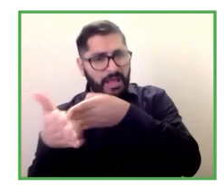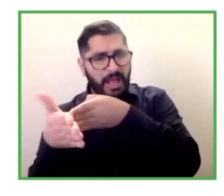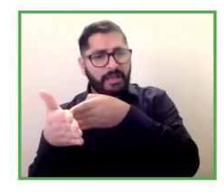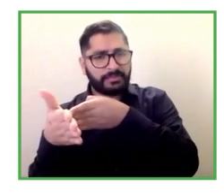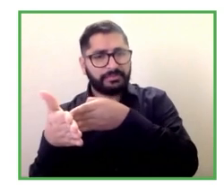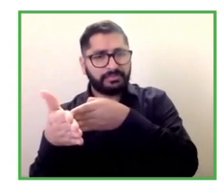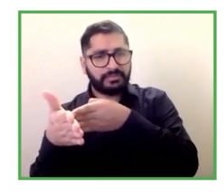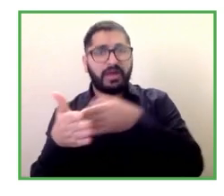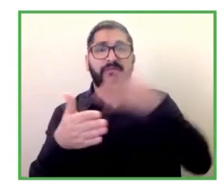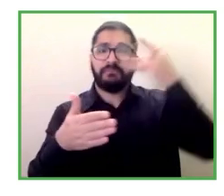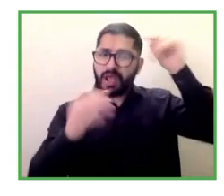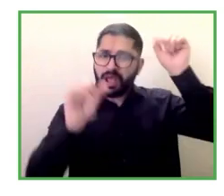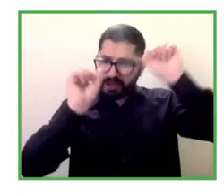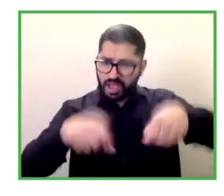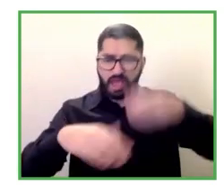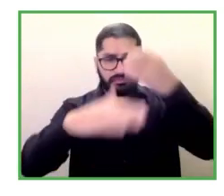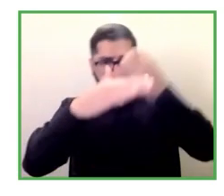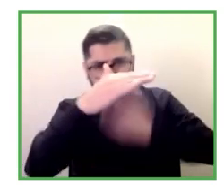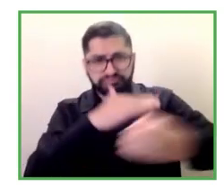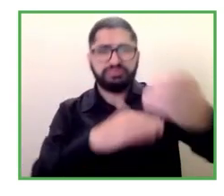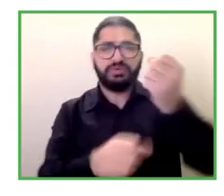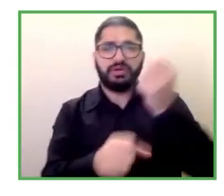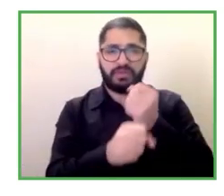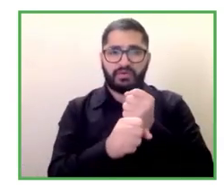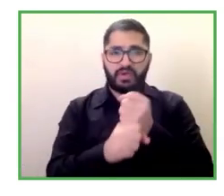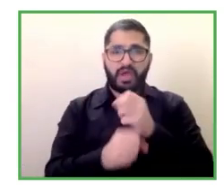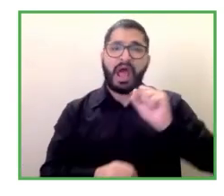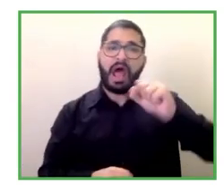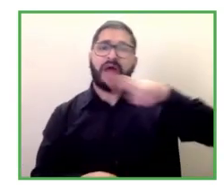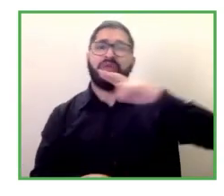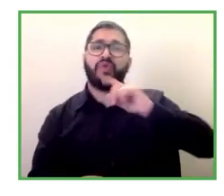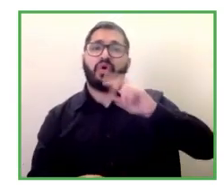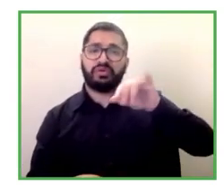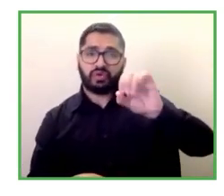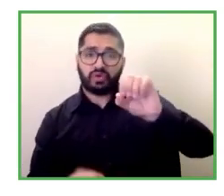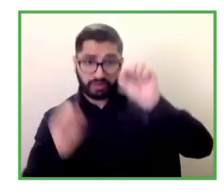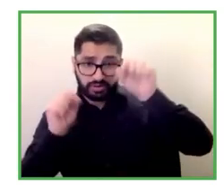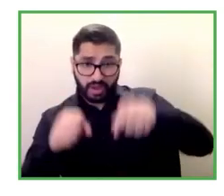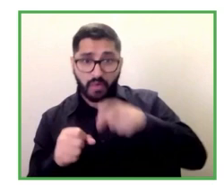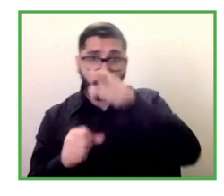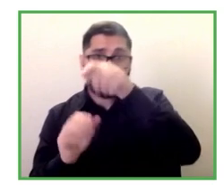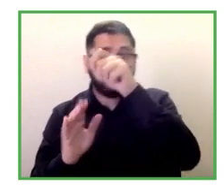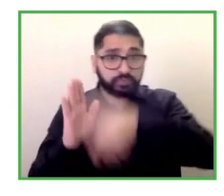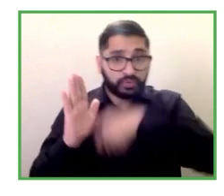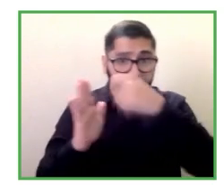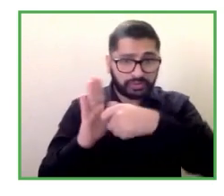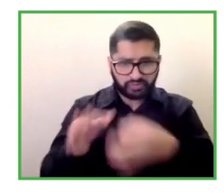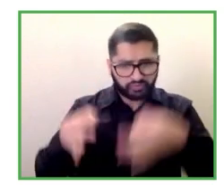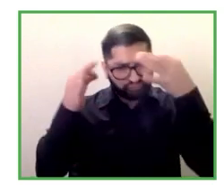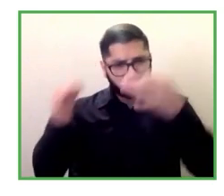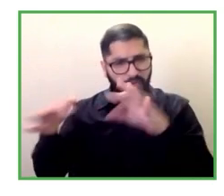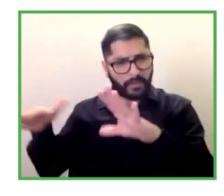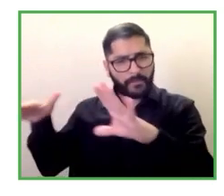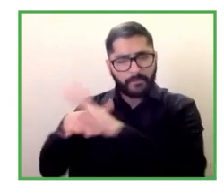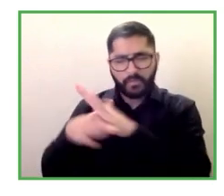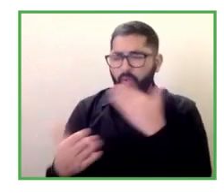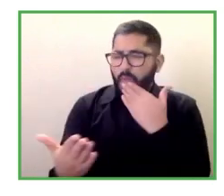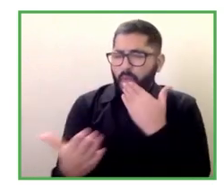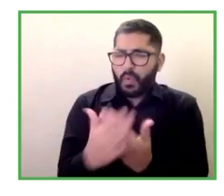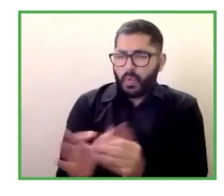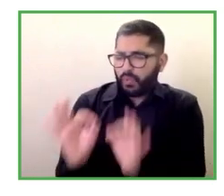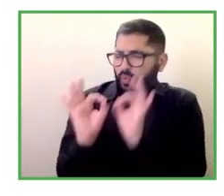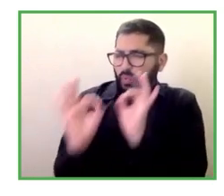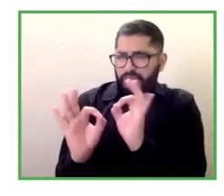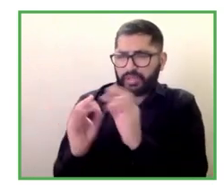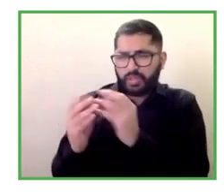con un proyecto muy concreto muy claro que va dirigido a una población muy concreta que desde hace 20 años ha permitido tener